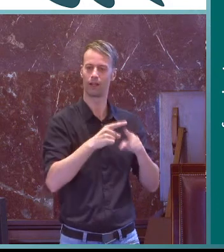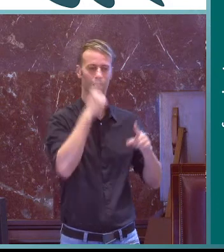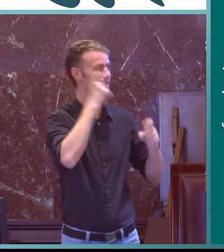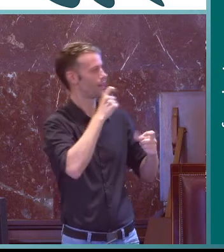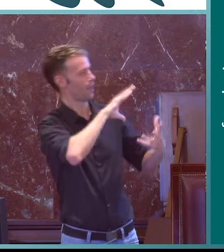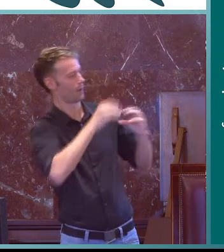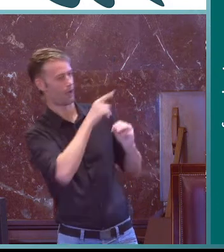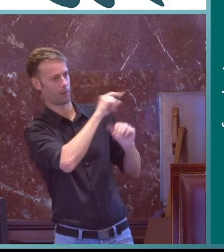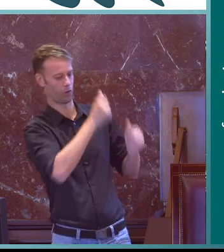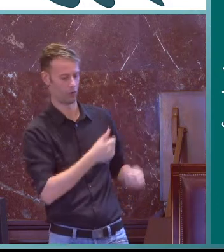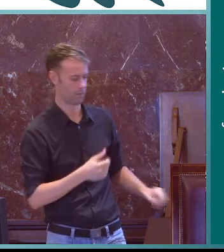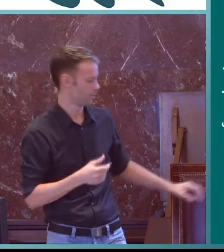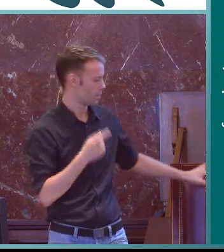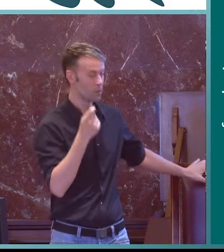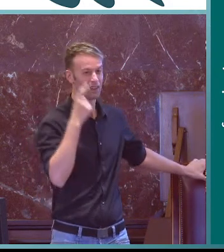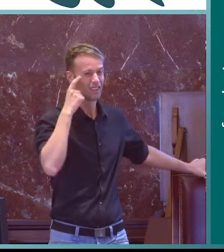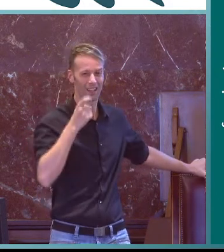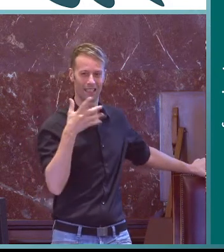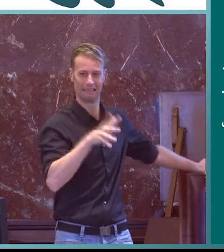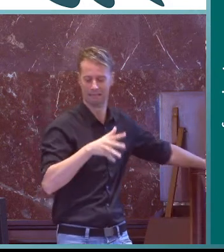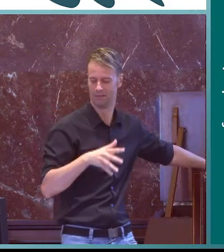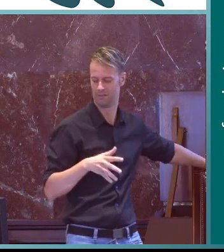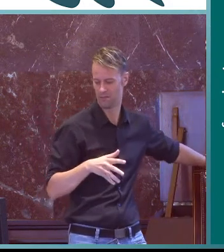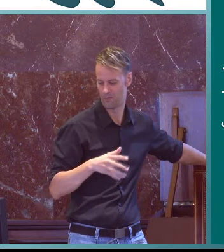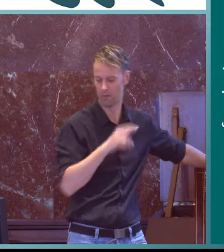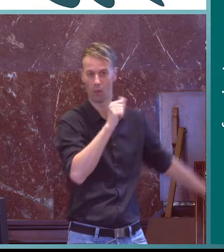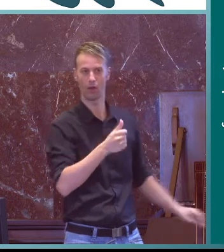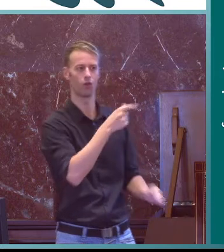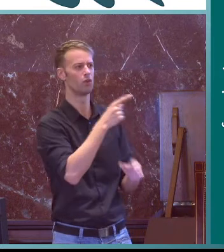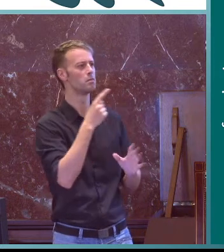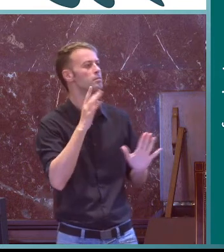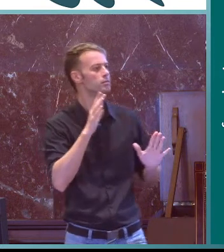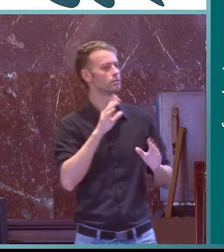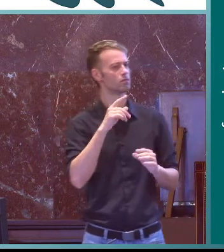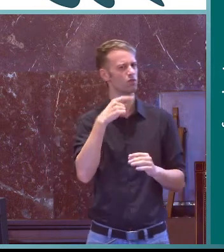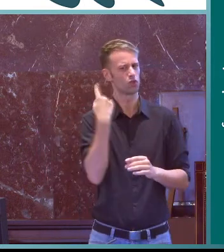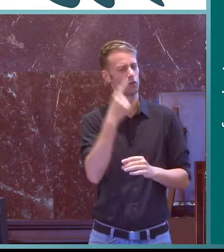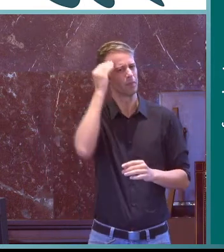está haciendo es que en los diferentes ámbitos se está intentando aplicar este modelo. Voy a intentar explicarlo